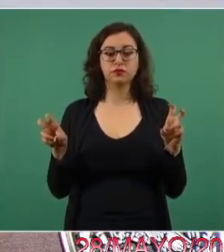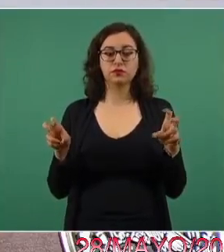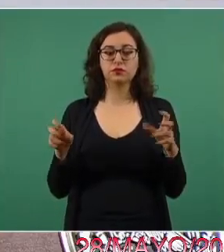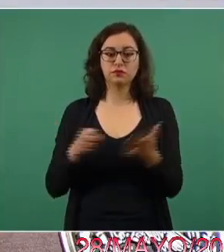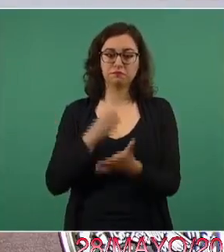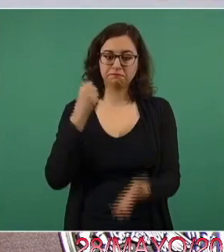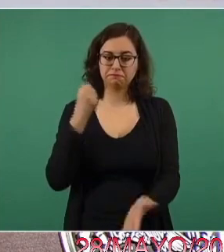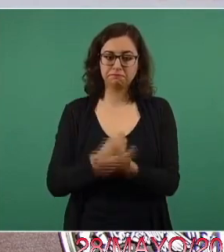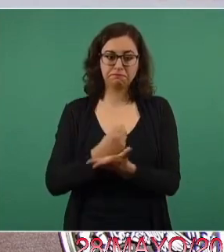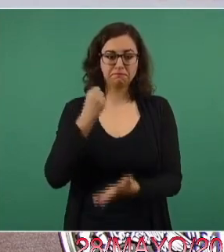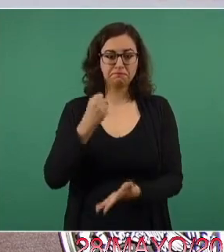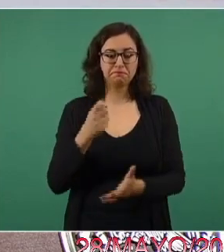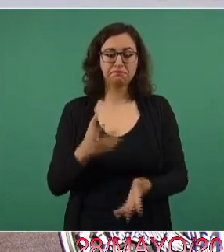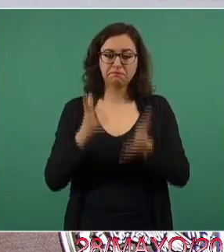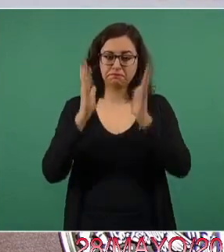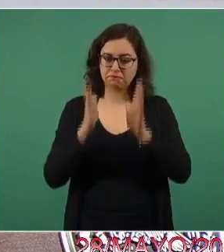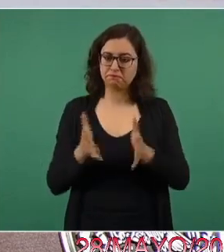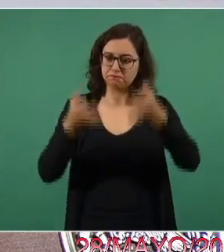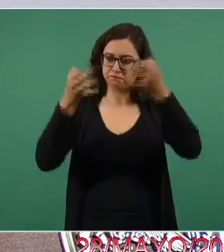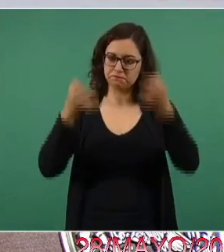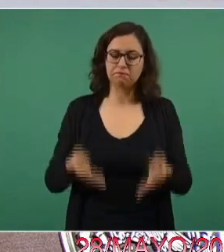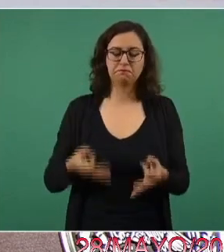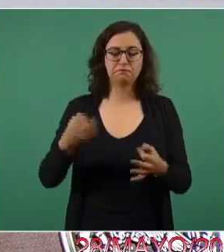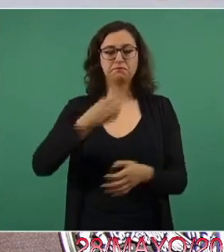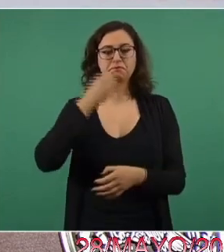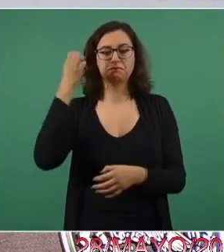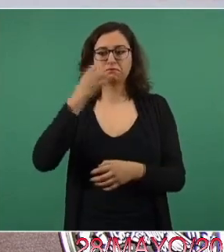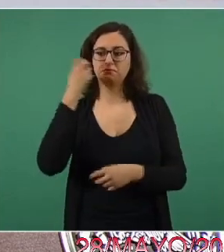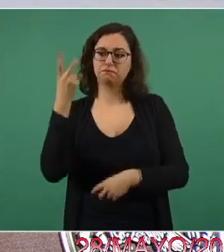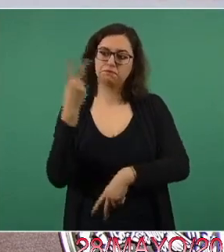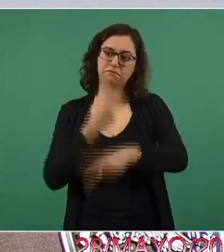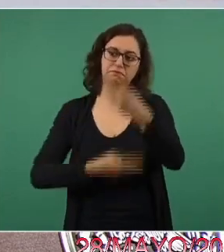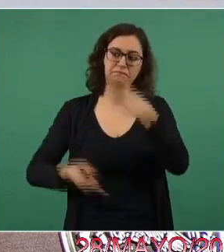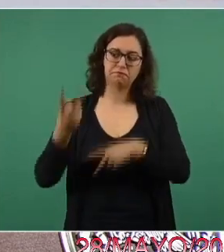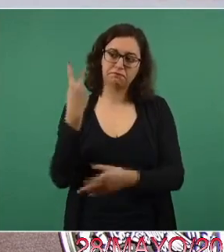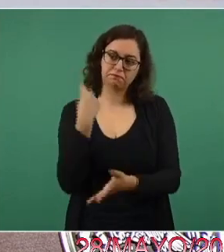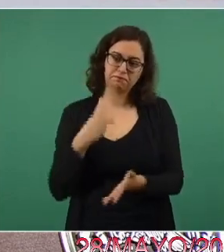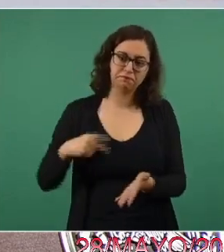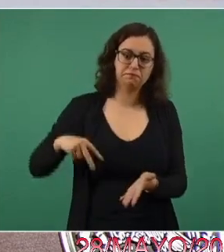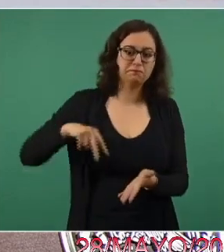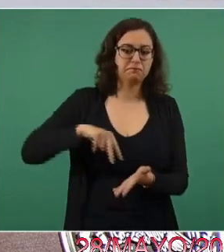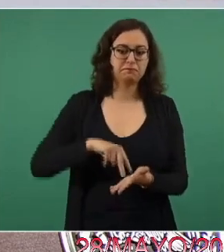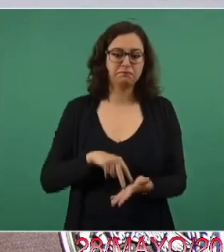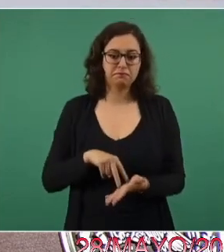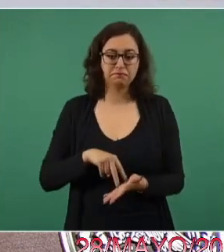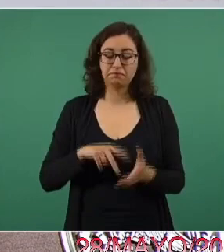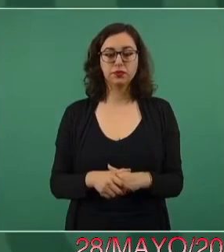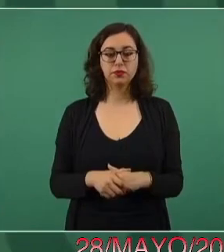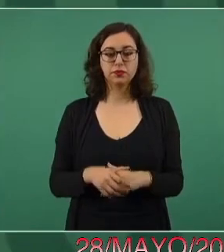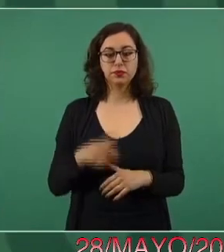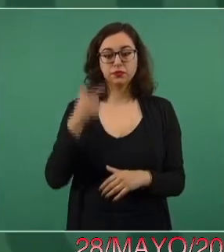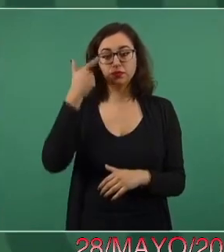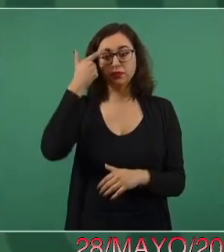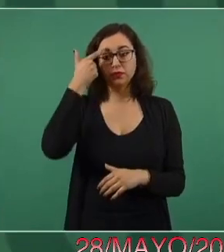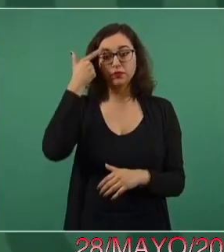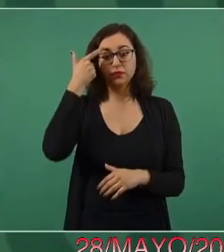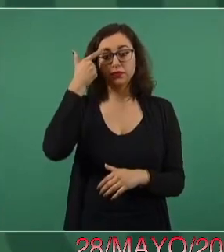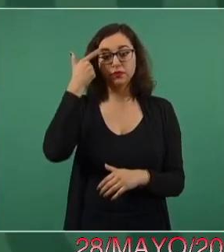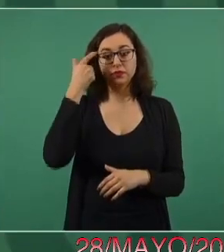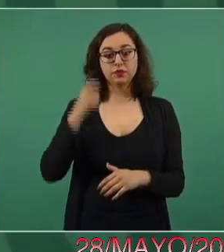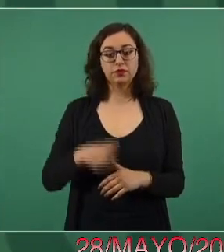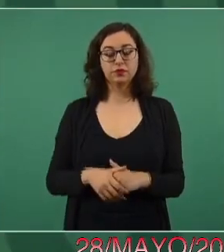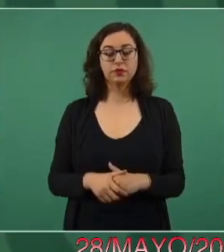el regreso a clases presenciales en el país. Quiero